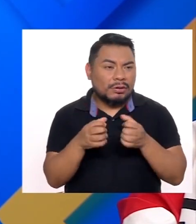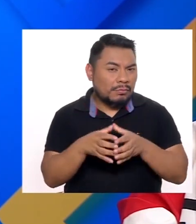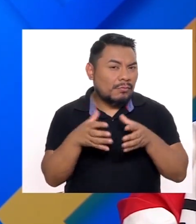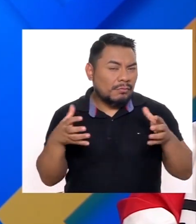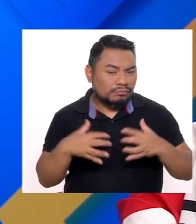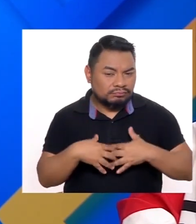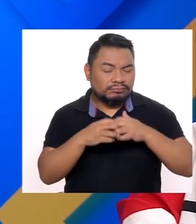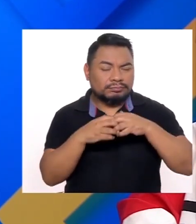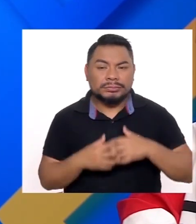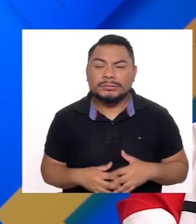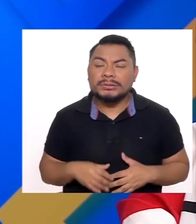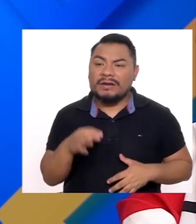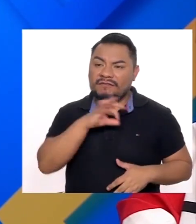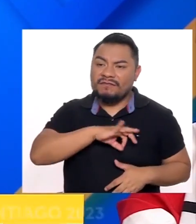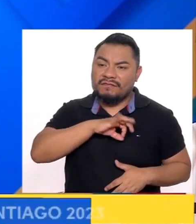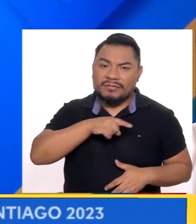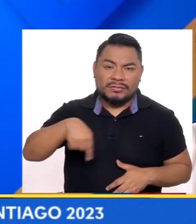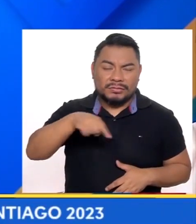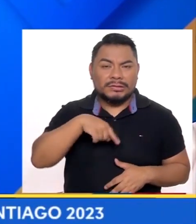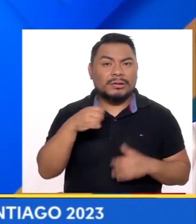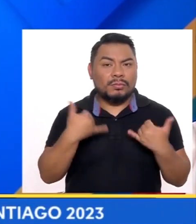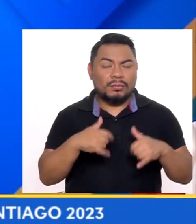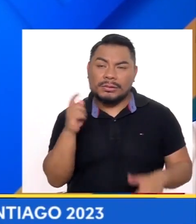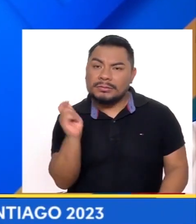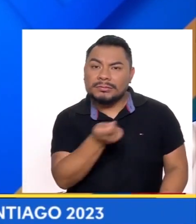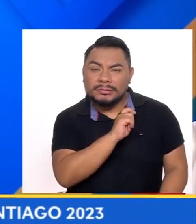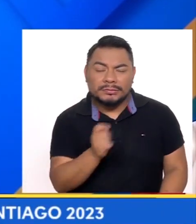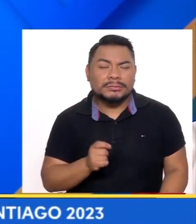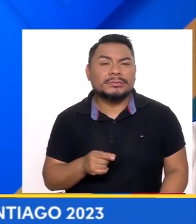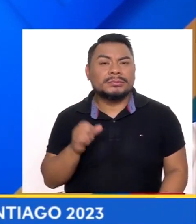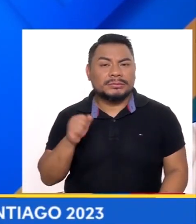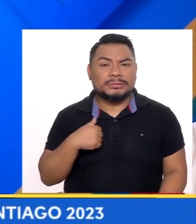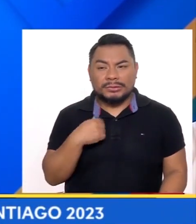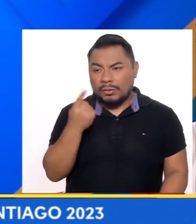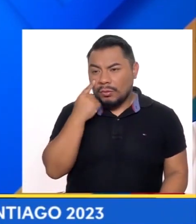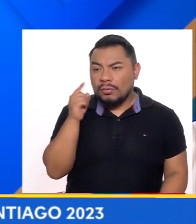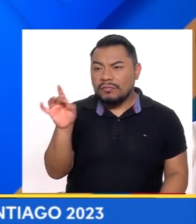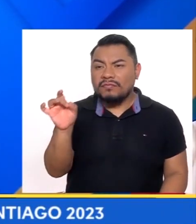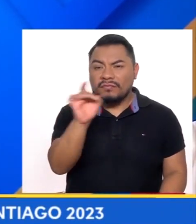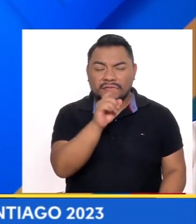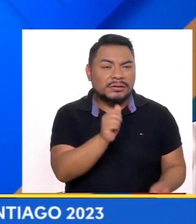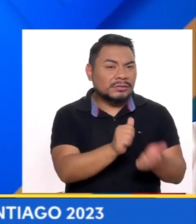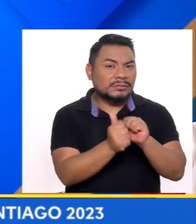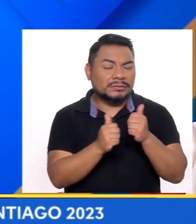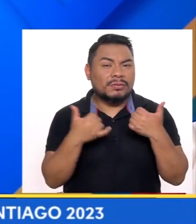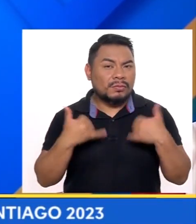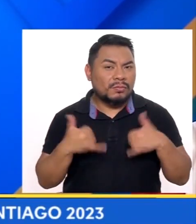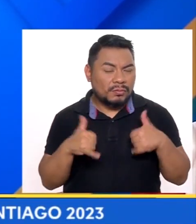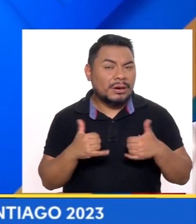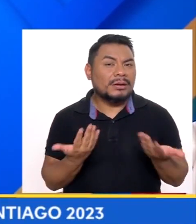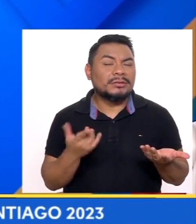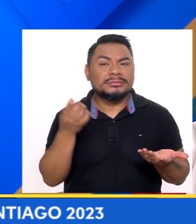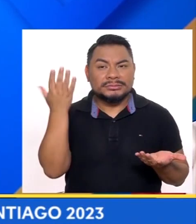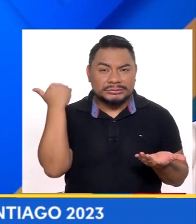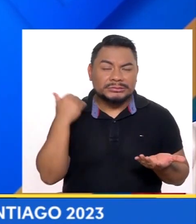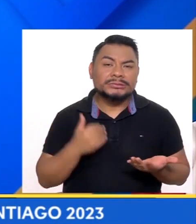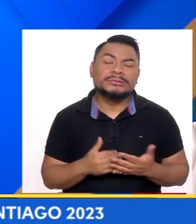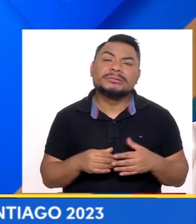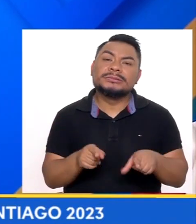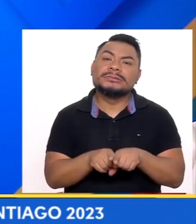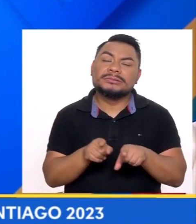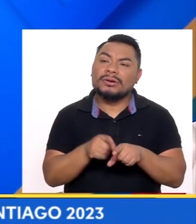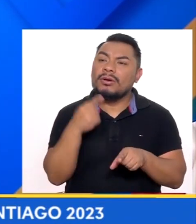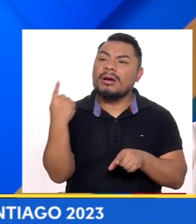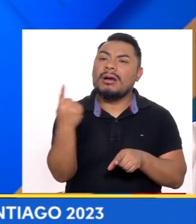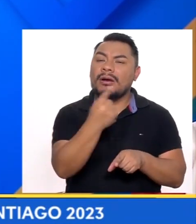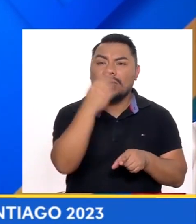que como dice Pilar Todo el equipo Como equipo de para badminton Hemos sido varios Que hemos debutado En unos Juegos Para preamericanos Y creo que hemos dado Lo